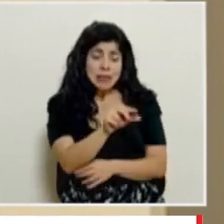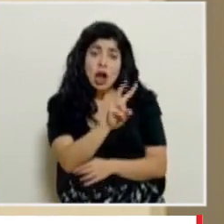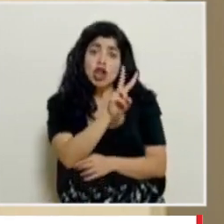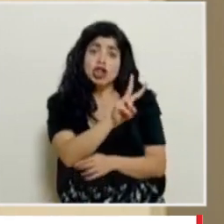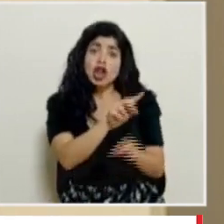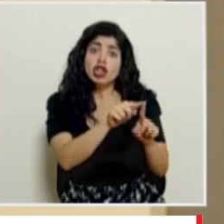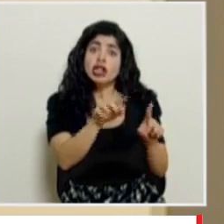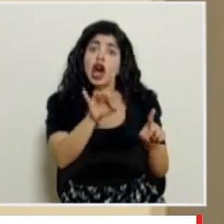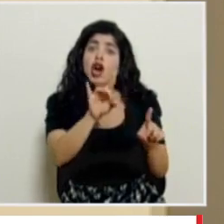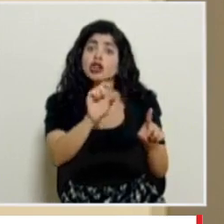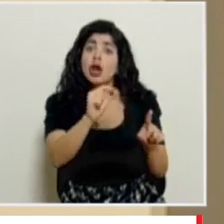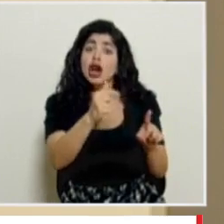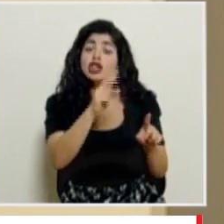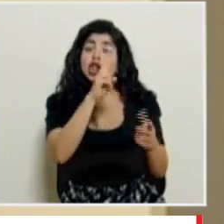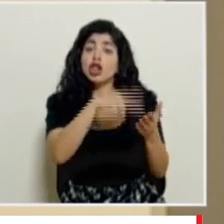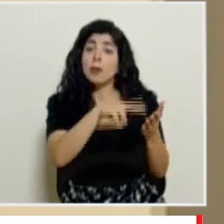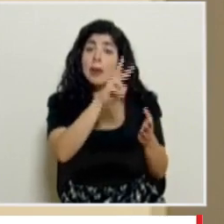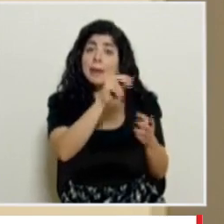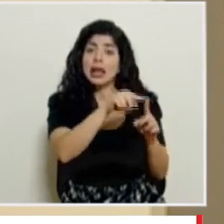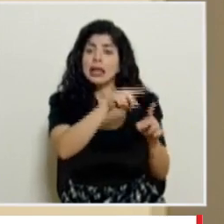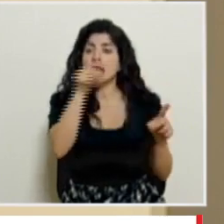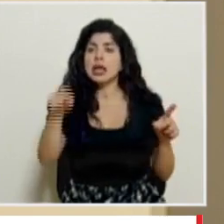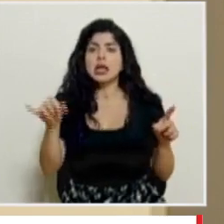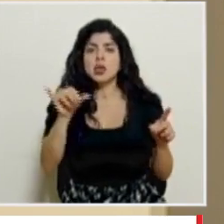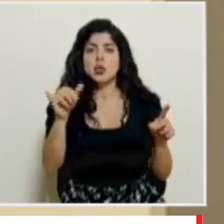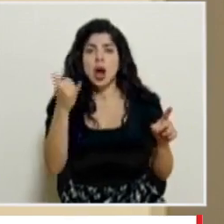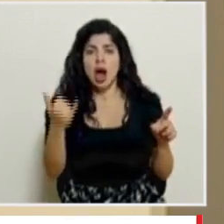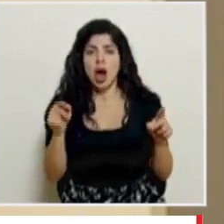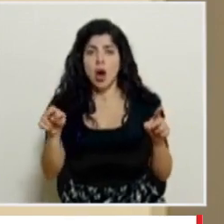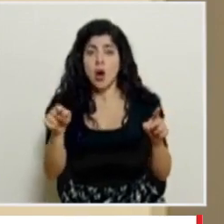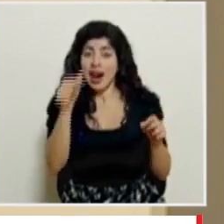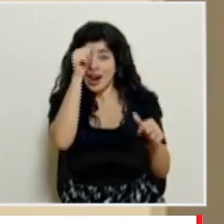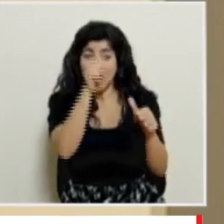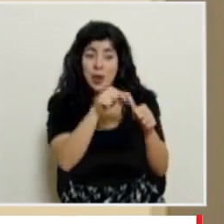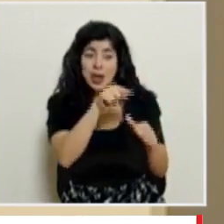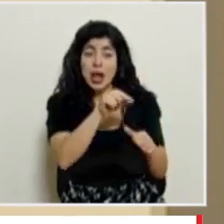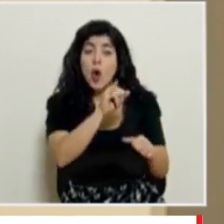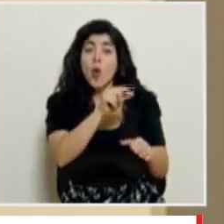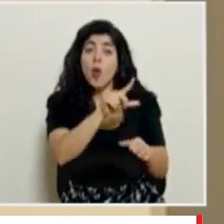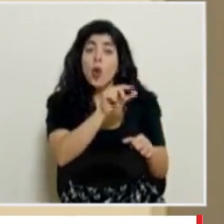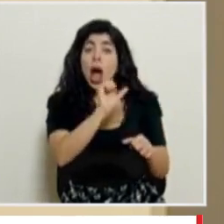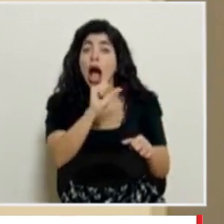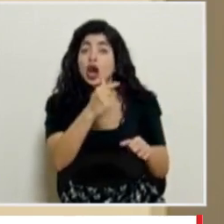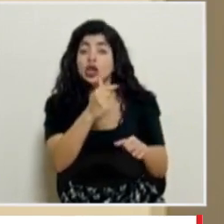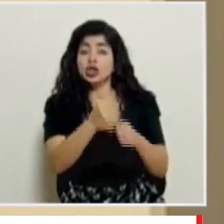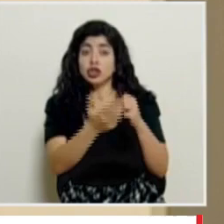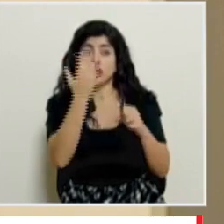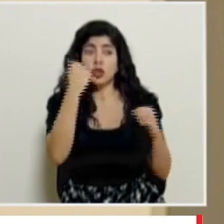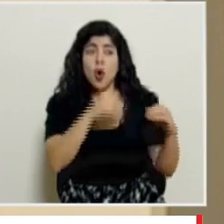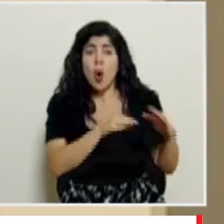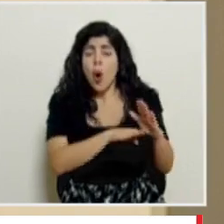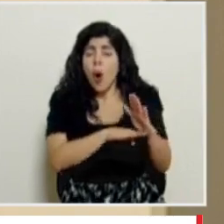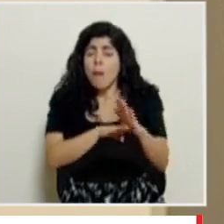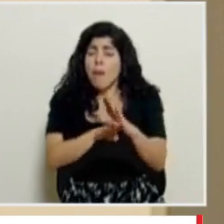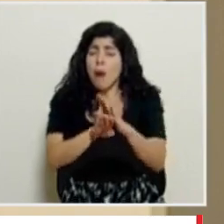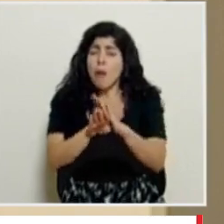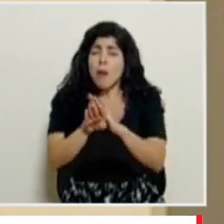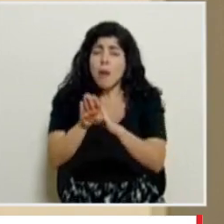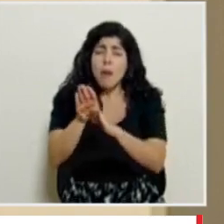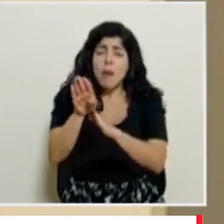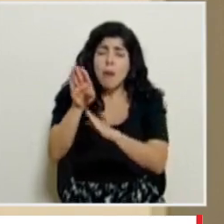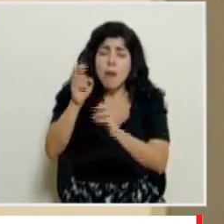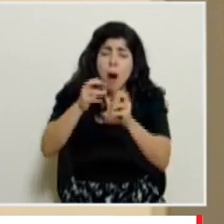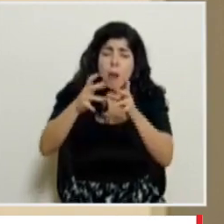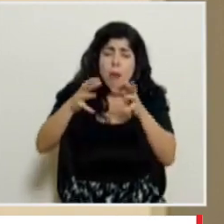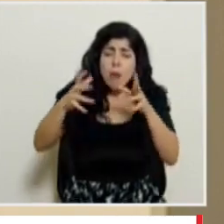al 8 de agosto del 2020. Recordemos que esa semana, ese periodo entre julio y agosto, íbamos subiendo, subiendo, subiendo los